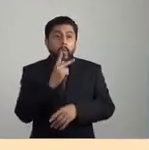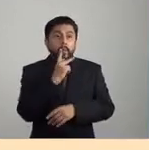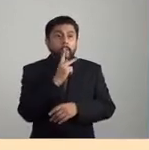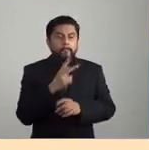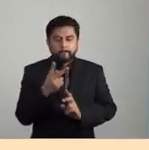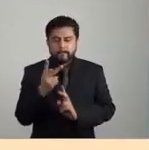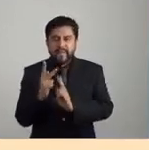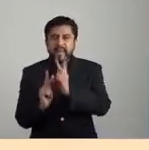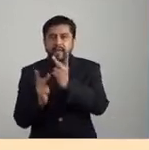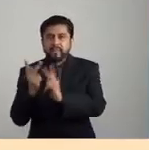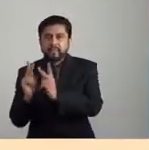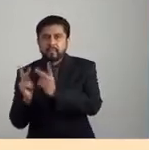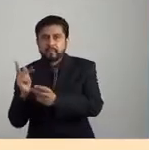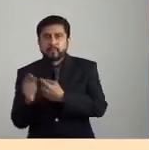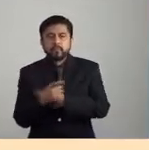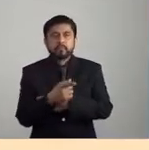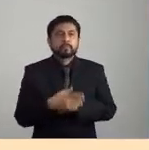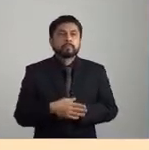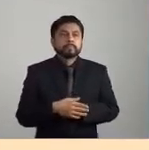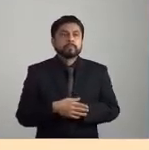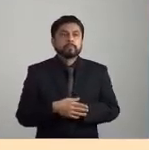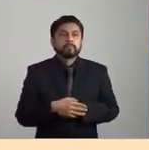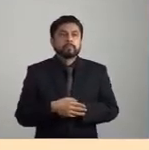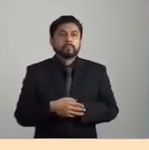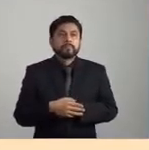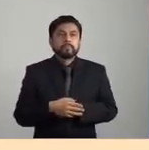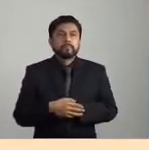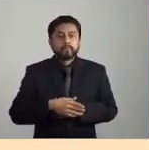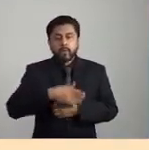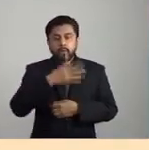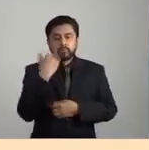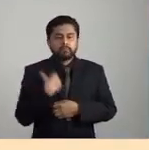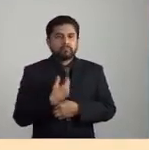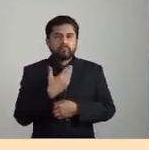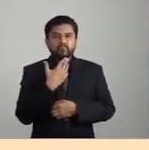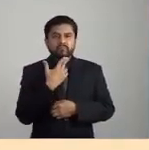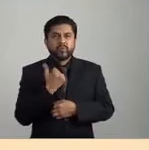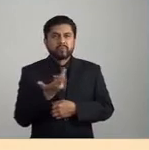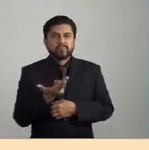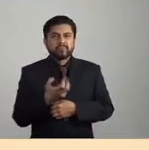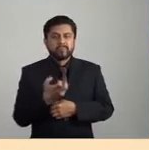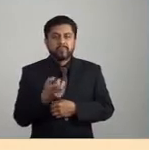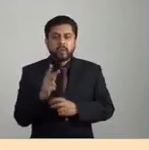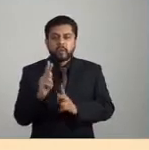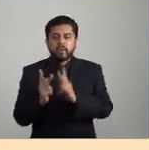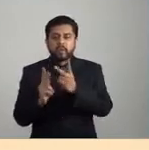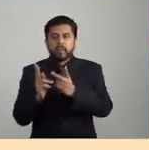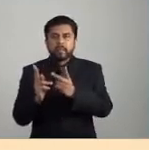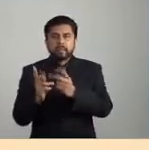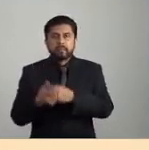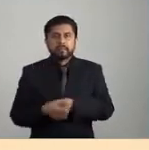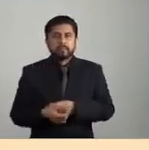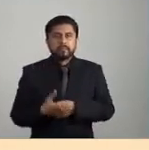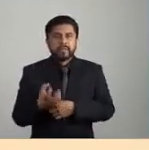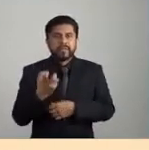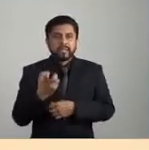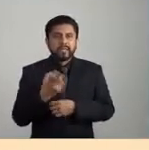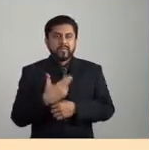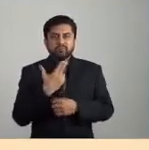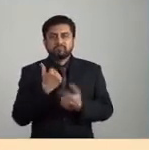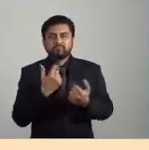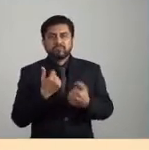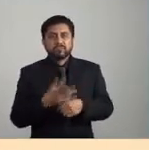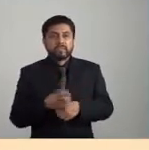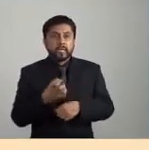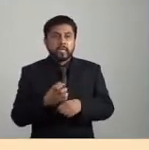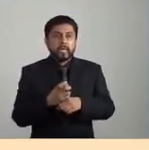plantas que no son útiles y que restan nutrientes a la soja y que cada vez también son más resistentes